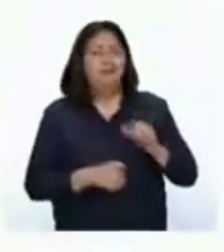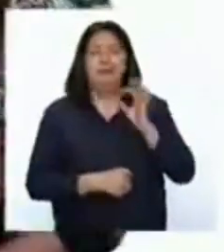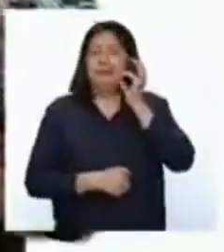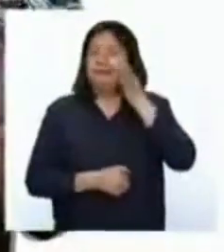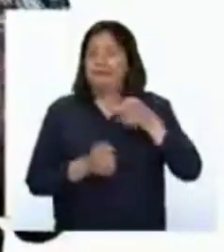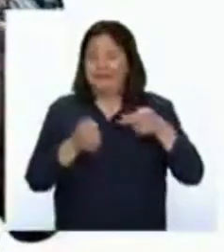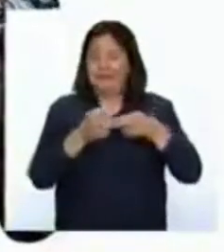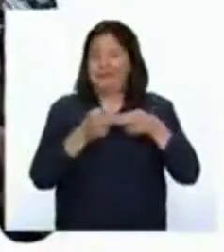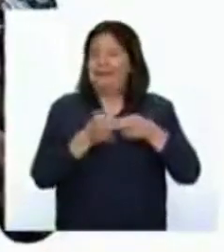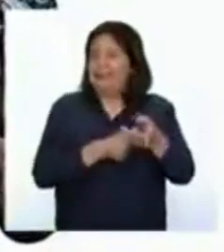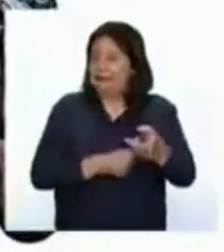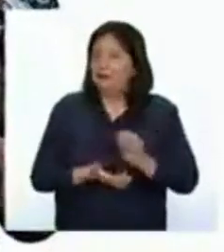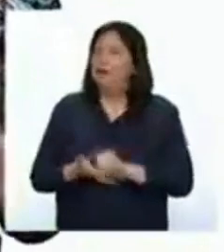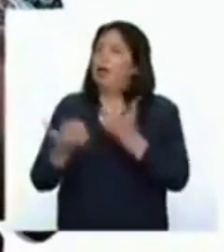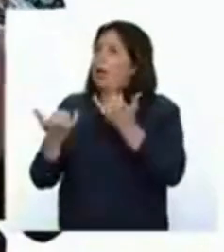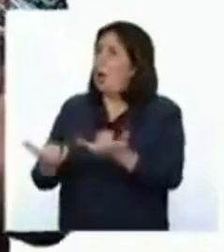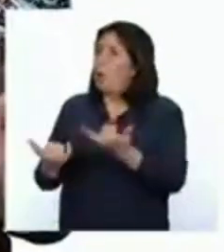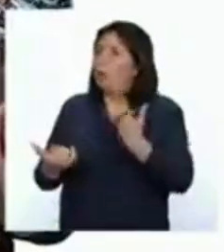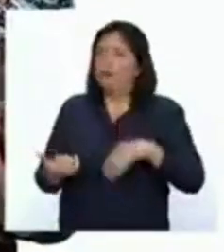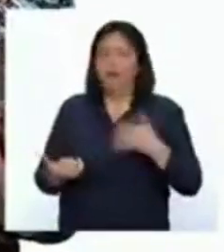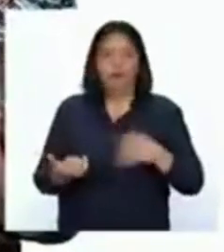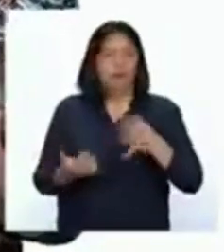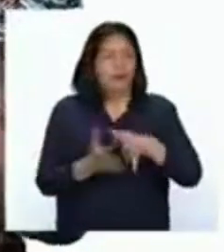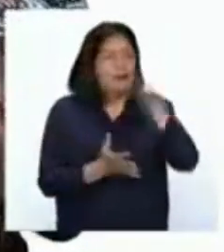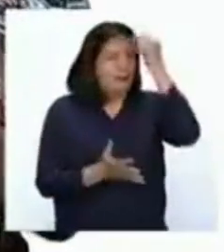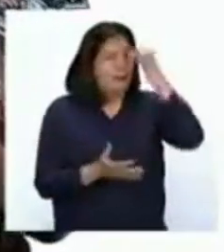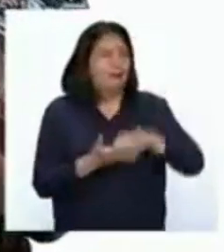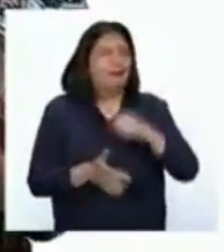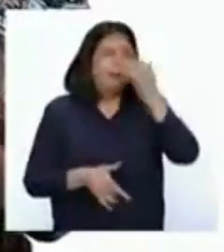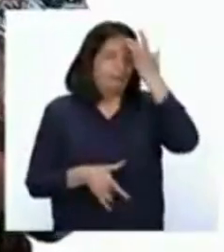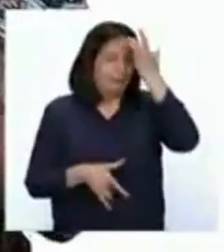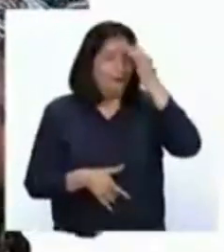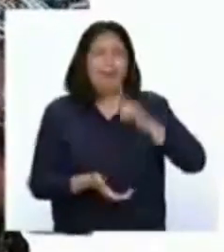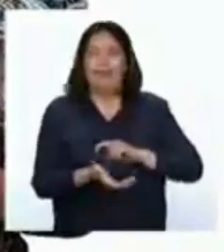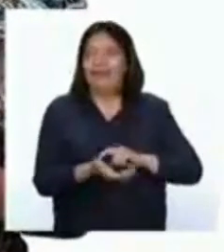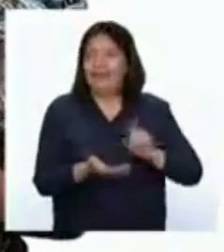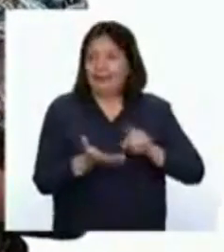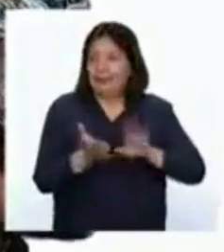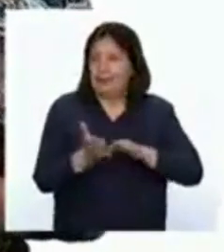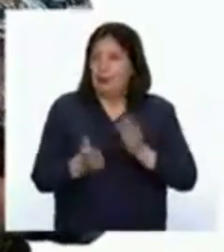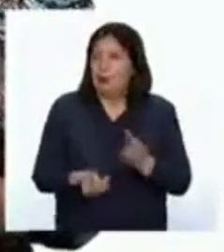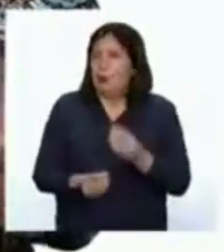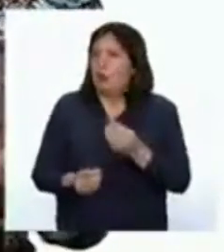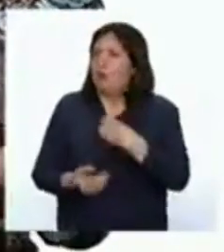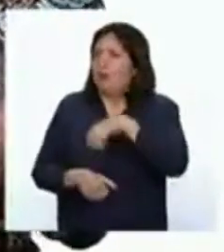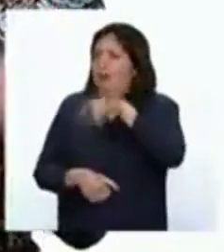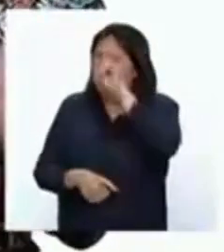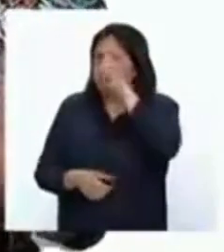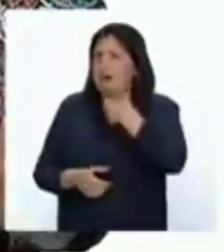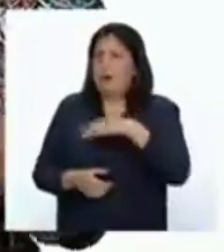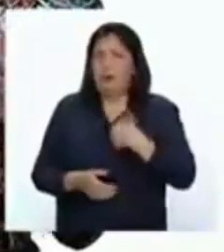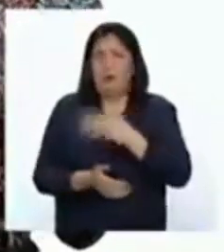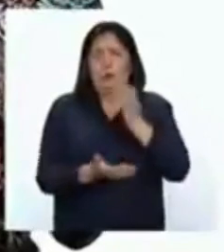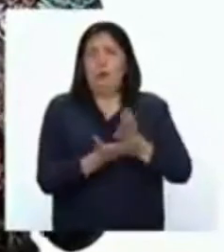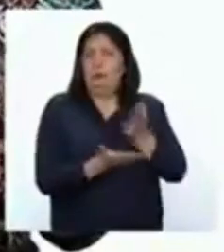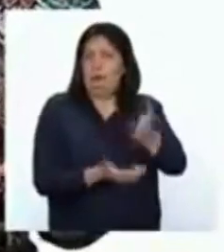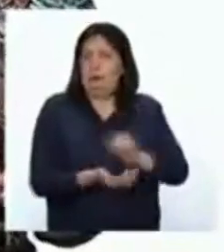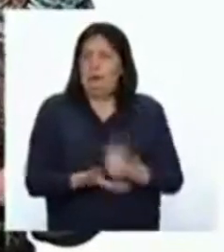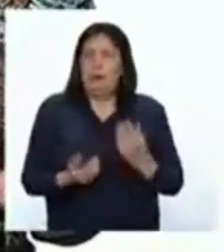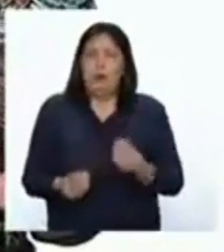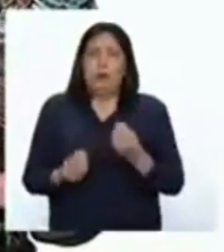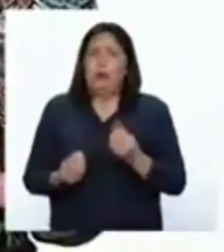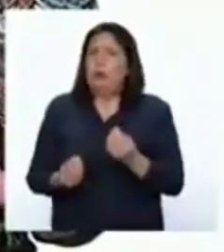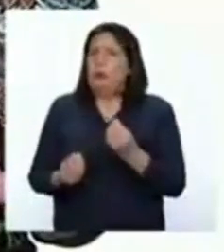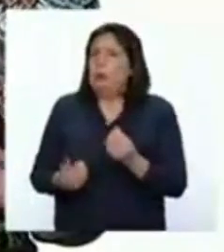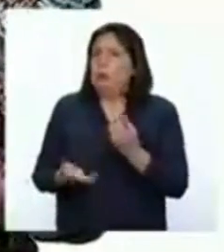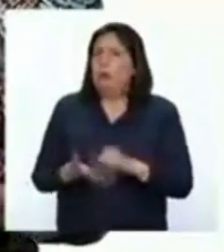rica en hierro. El día de hoy hemos aprendido mucho sobre la anemia y su problemática en nuestro país. Hemos conversado también sobre cómo